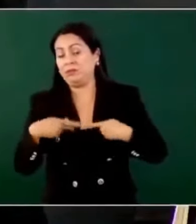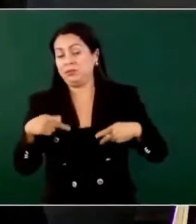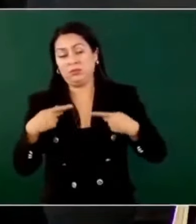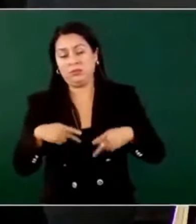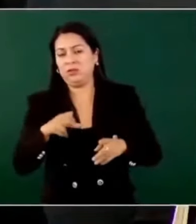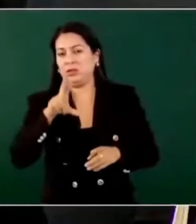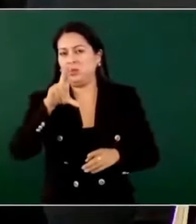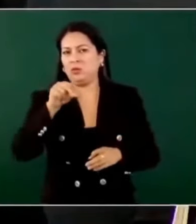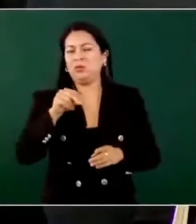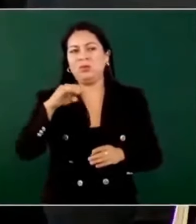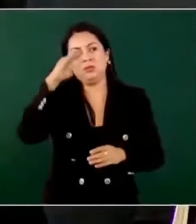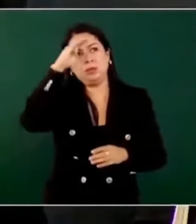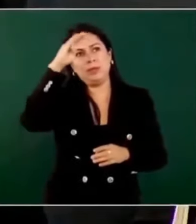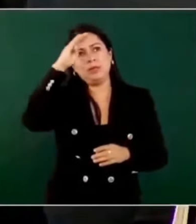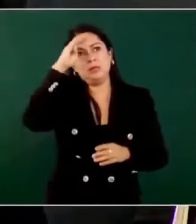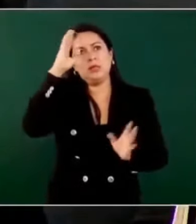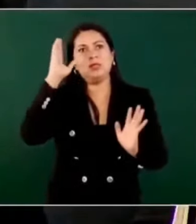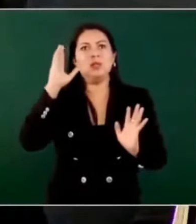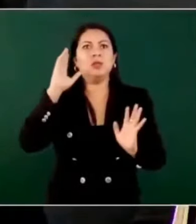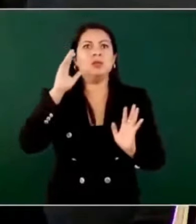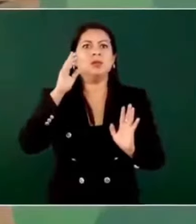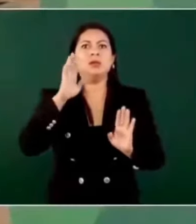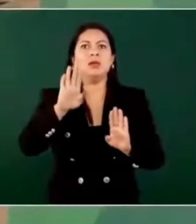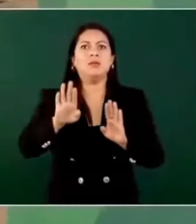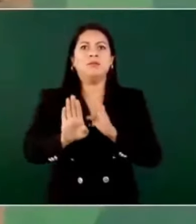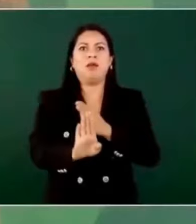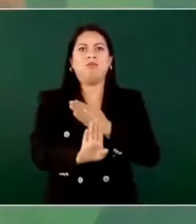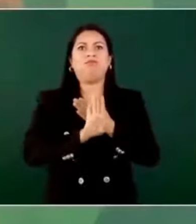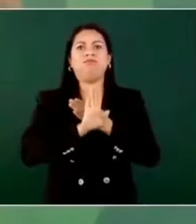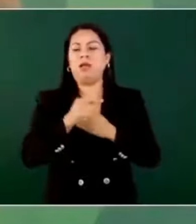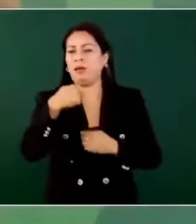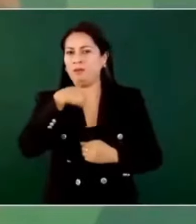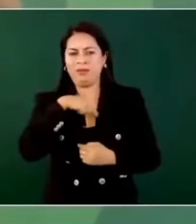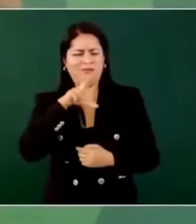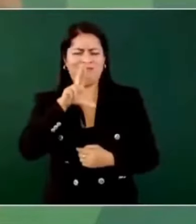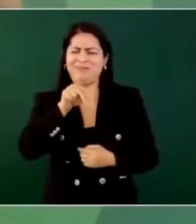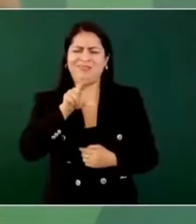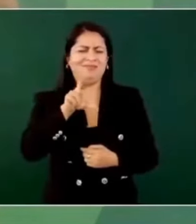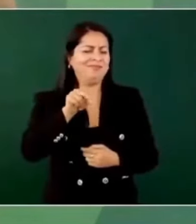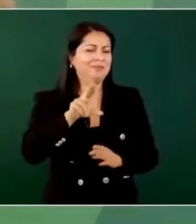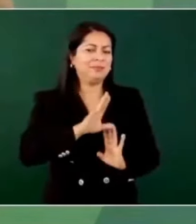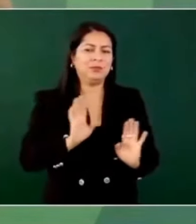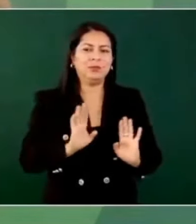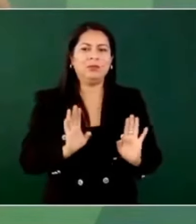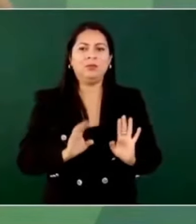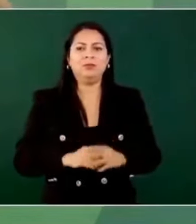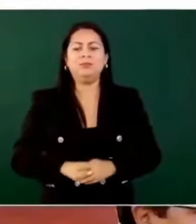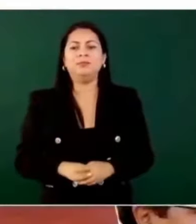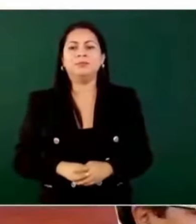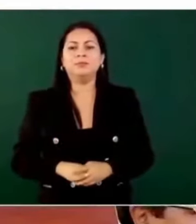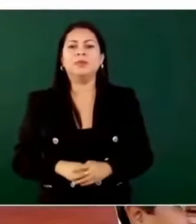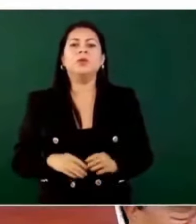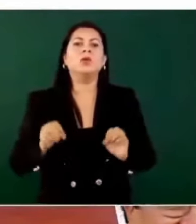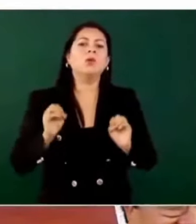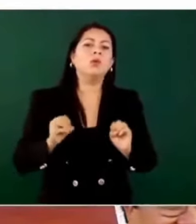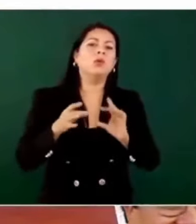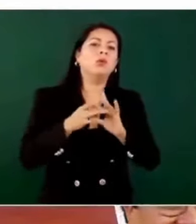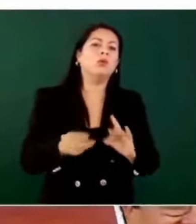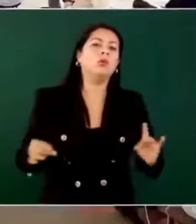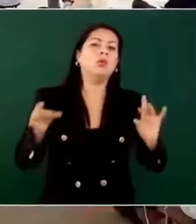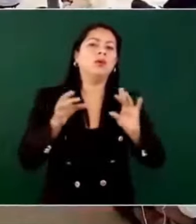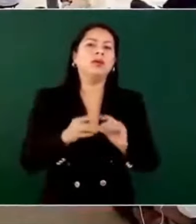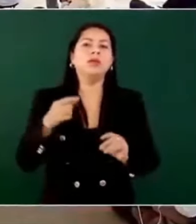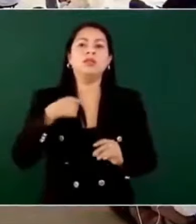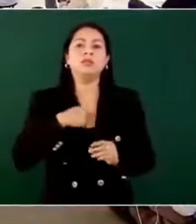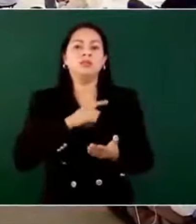pensando en que no me traicionen a mí, no, o cuando se habla yo